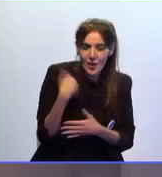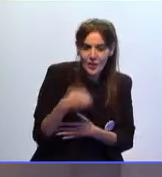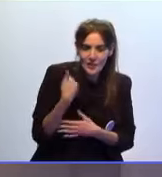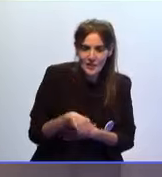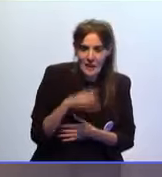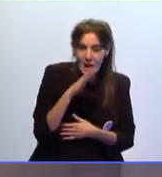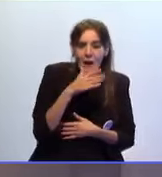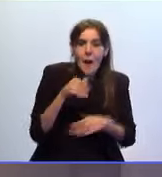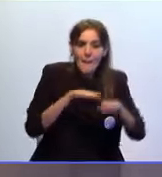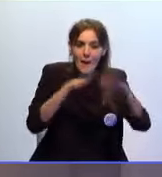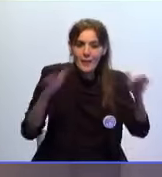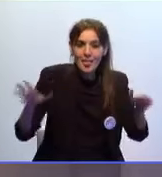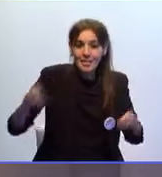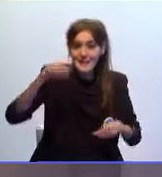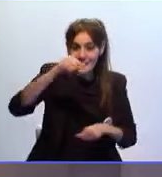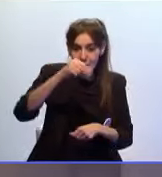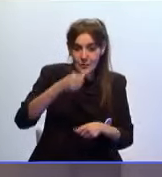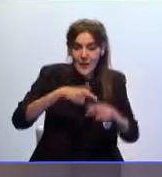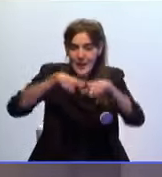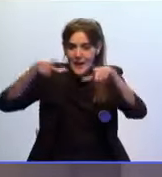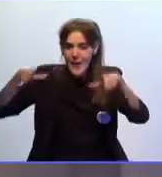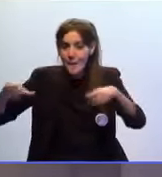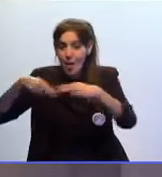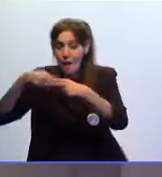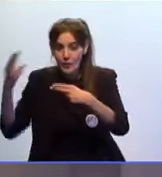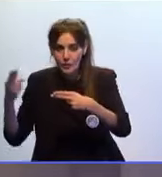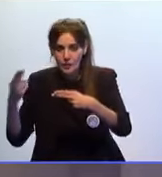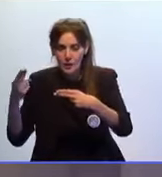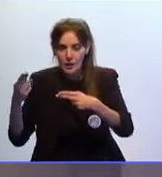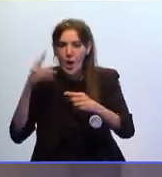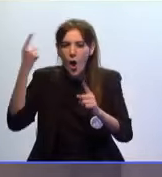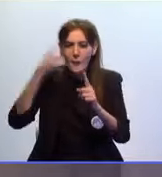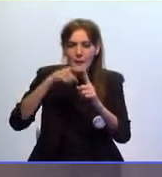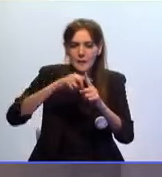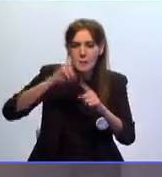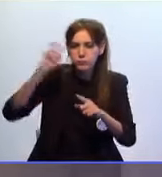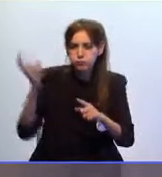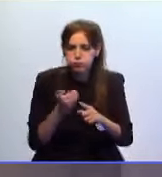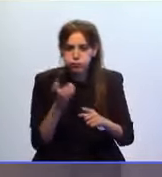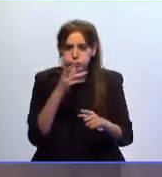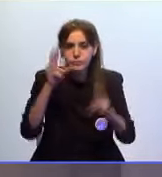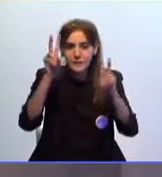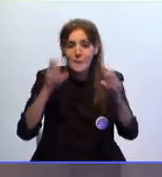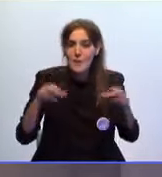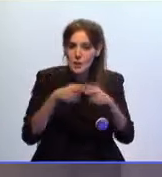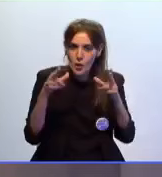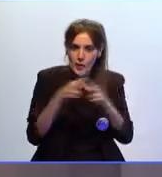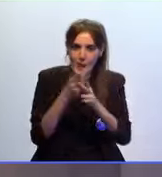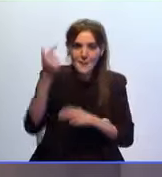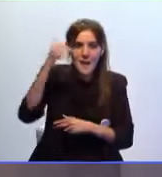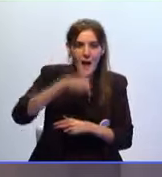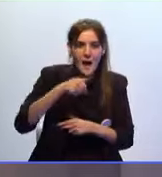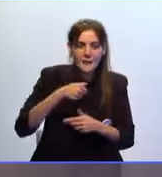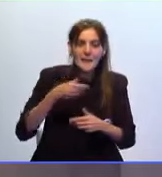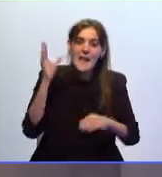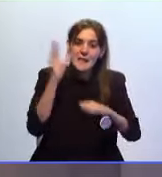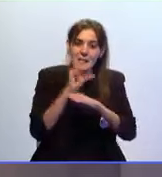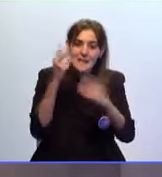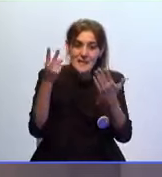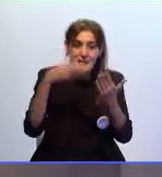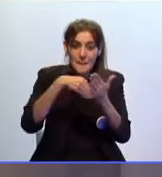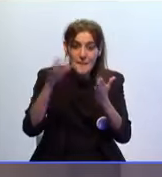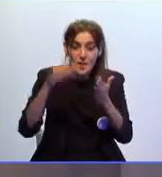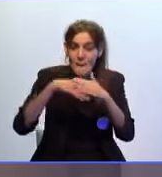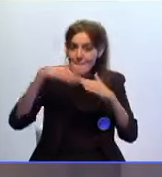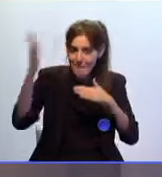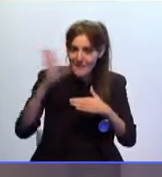planta de salinizadora como para la frontera y para otras actuaciones e índole social Ceuta va a recibir más de 7 millones